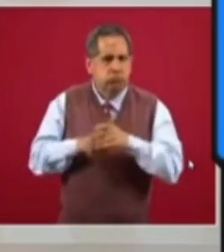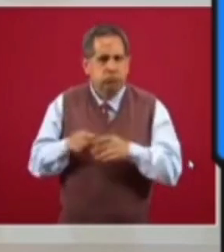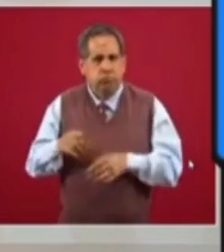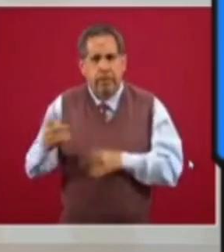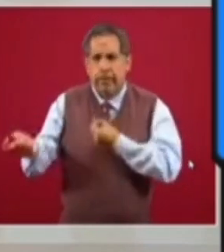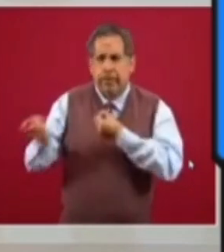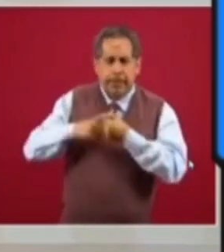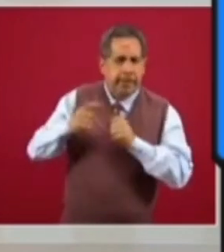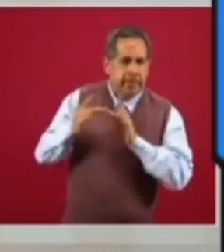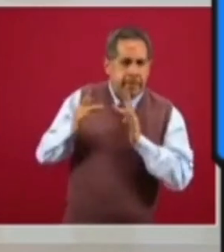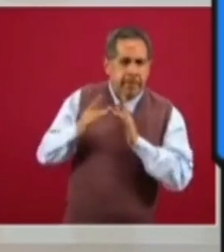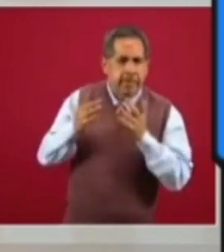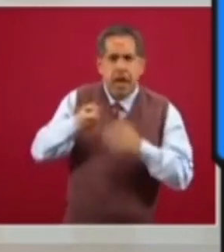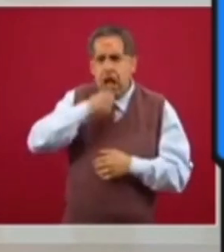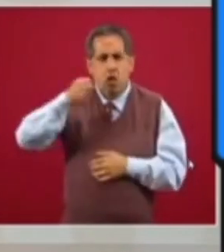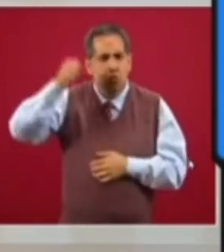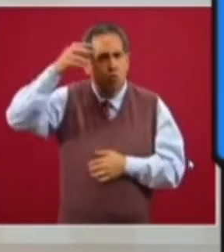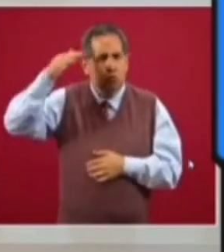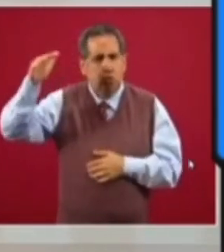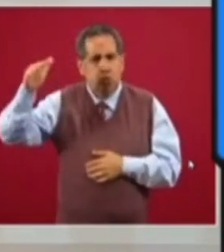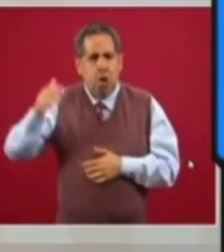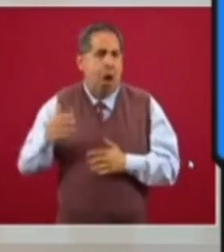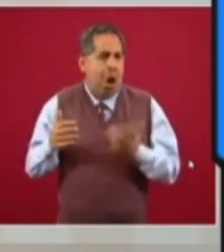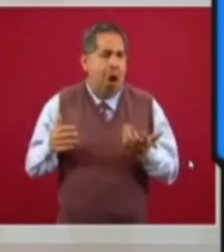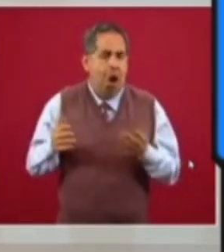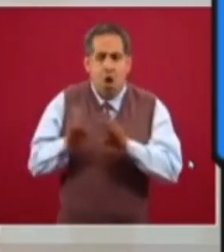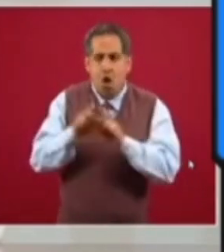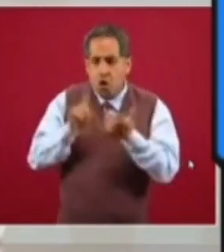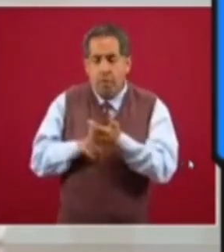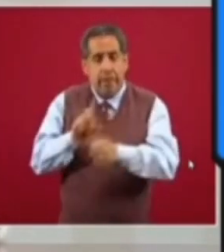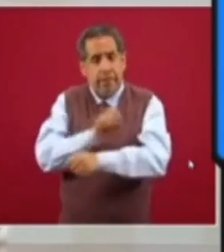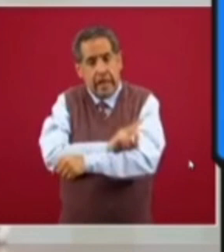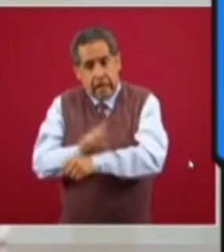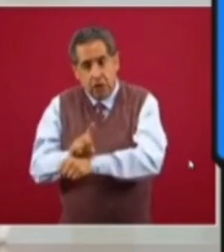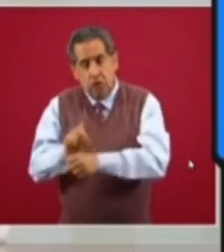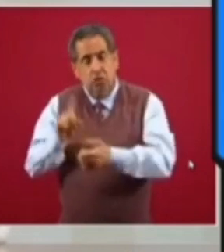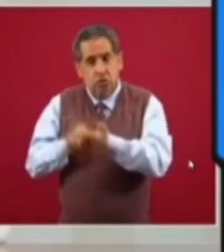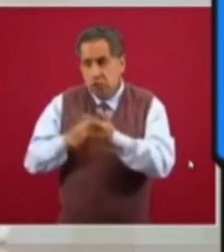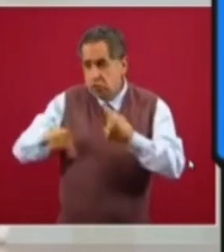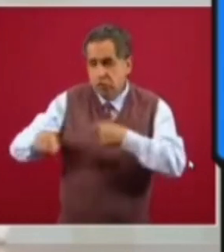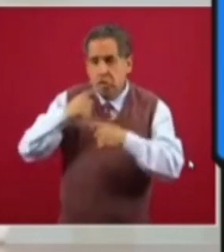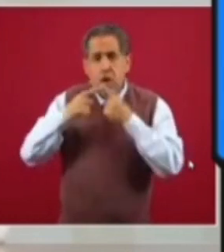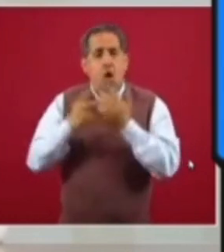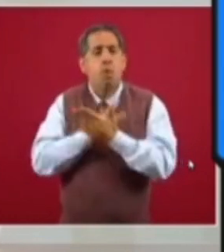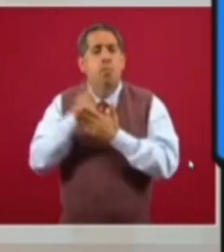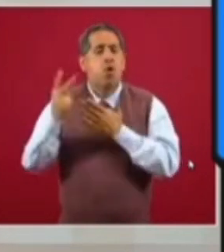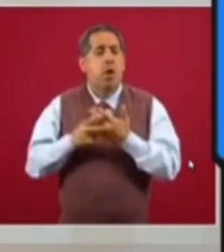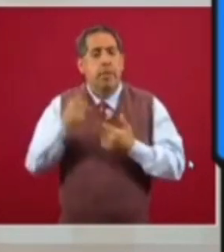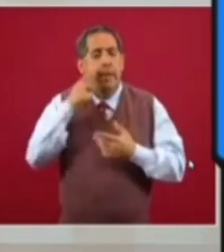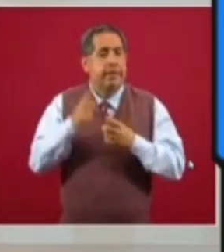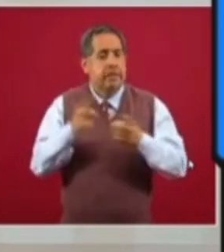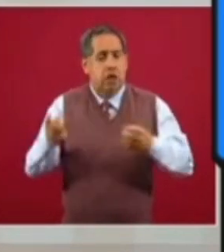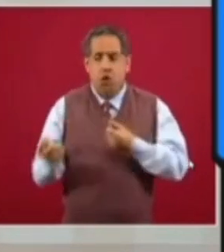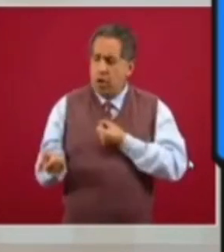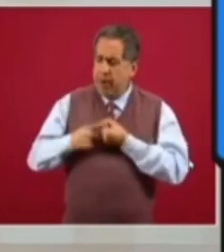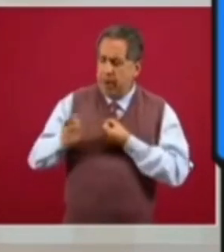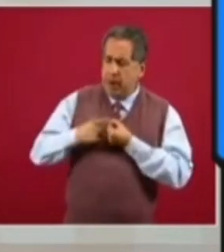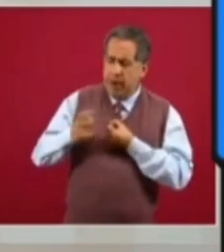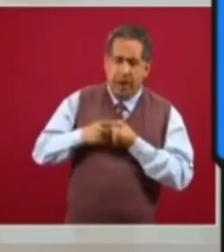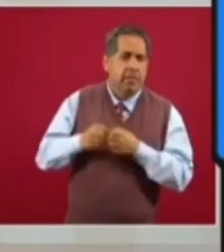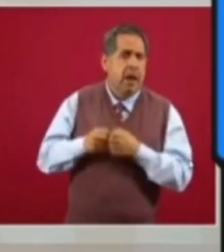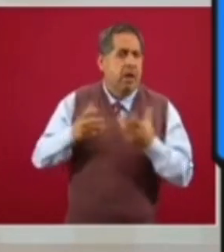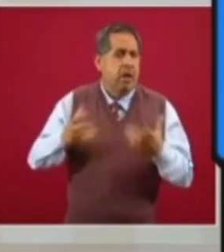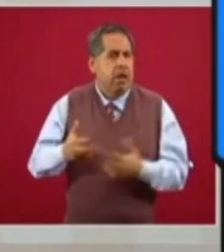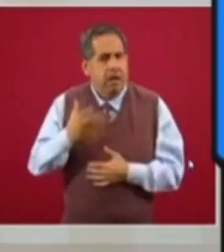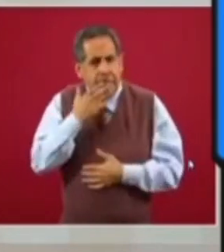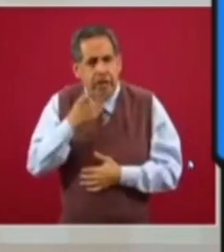han comunicado a la línea de bienestar los adultos mayores, o que a través de las delegaciones de programas para el desarrollo se han ido incorporando